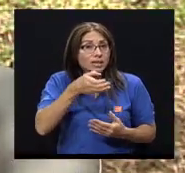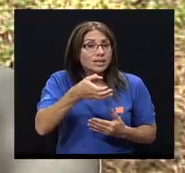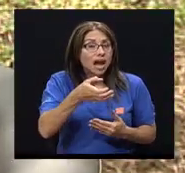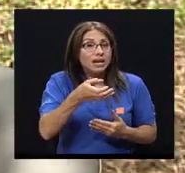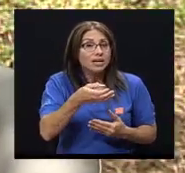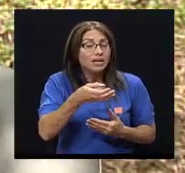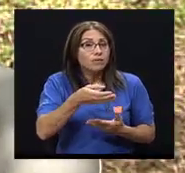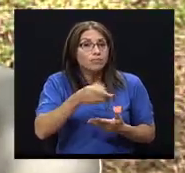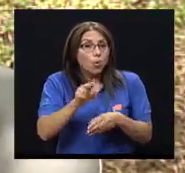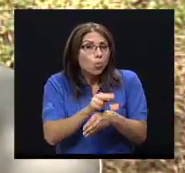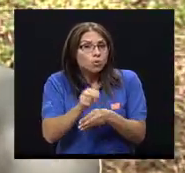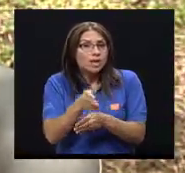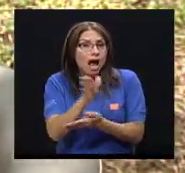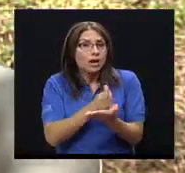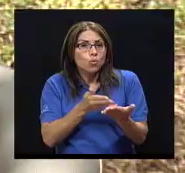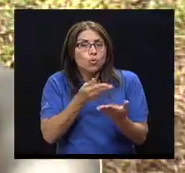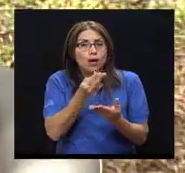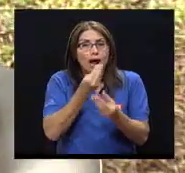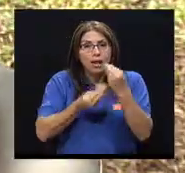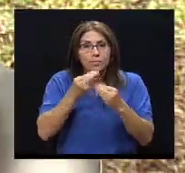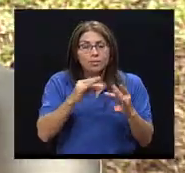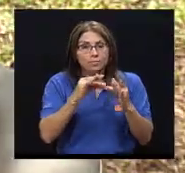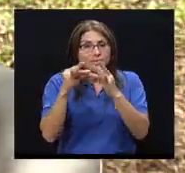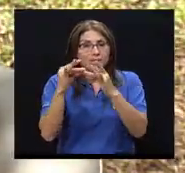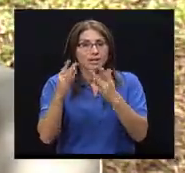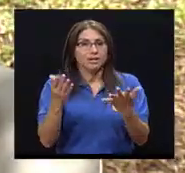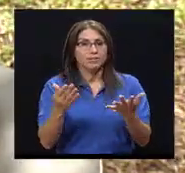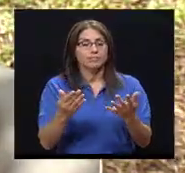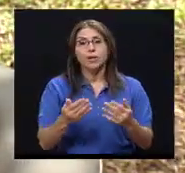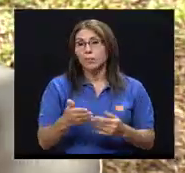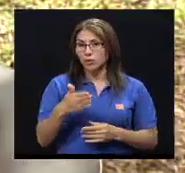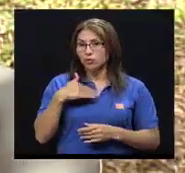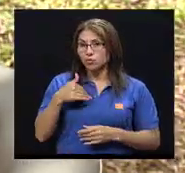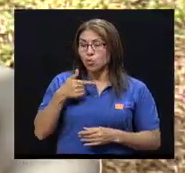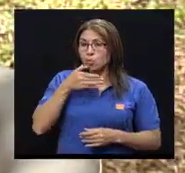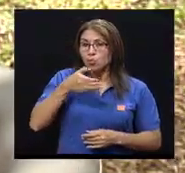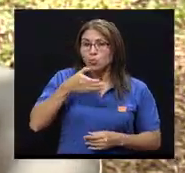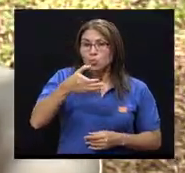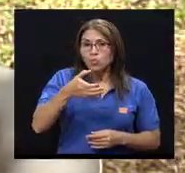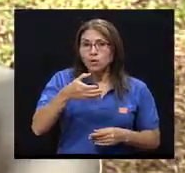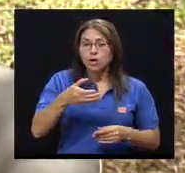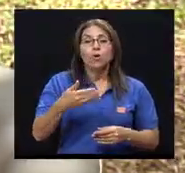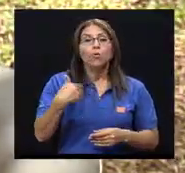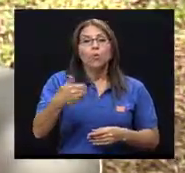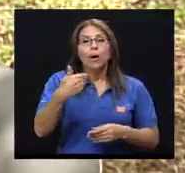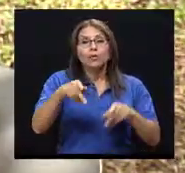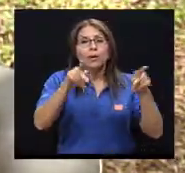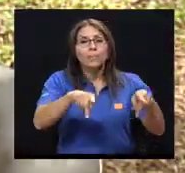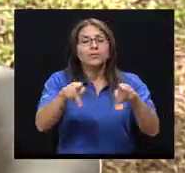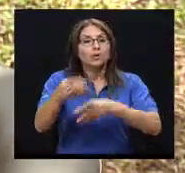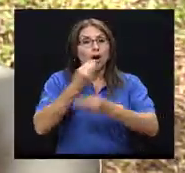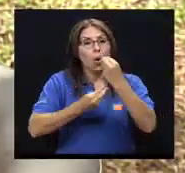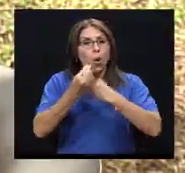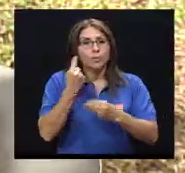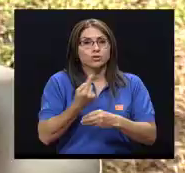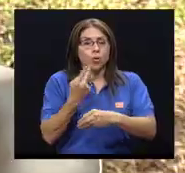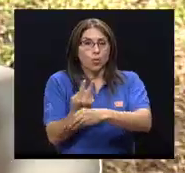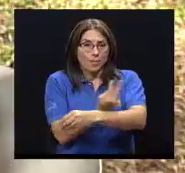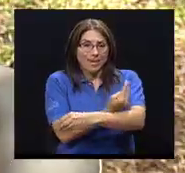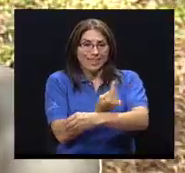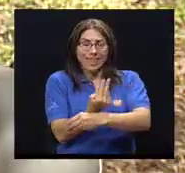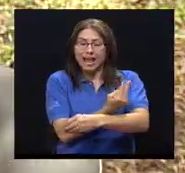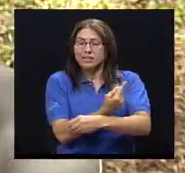vegetarianos en particular es, se informan, ok, ellos se informan demasiado. Uno como vegetariano se informa demasiado, ya les digo, son